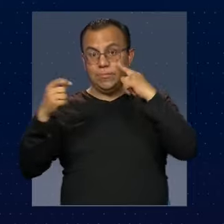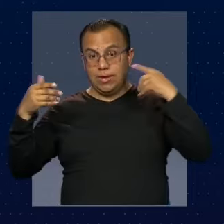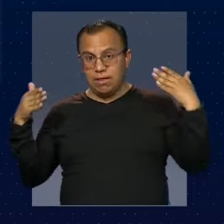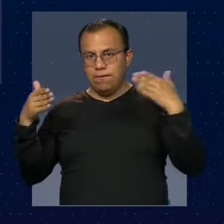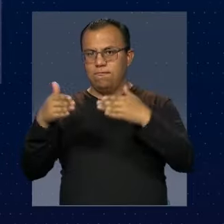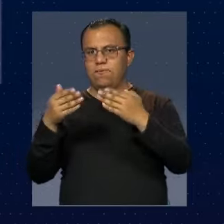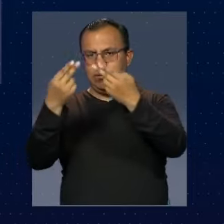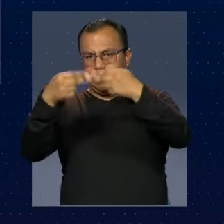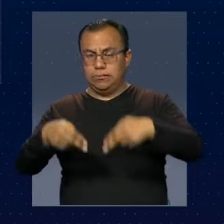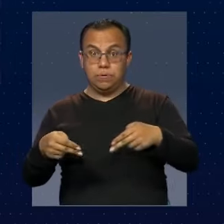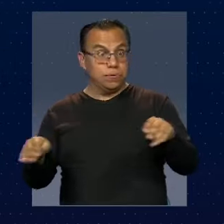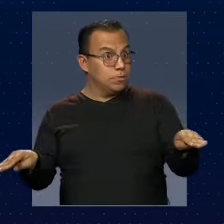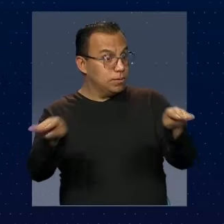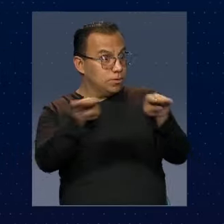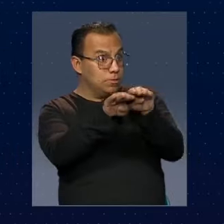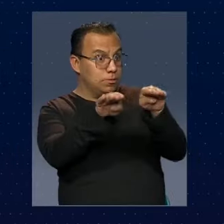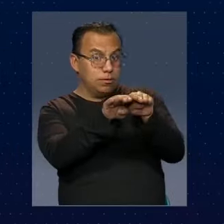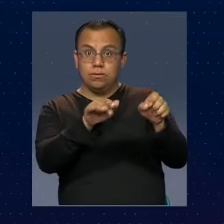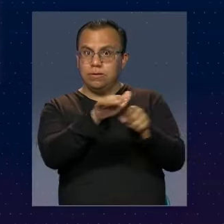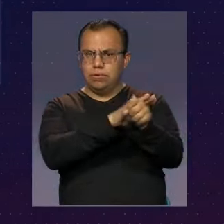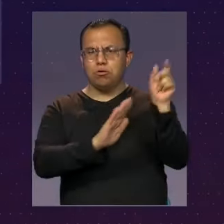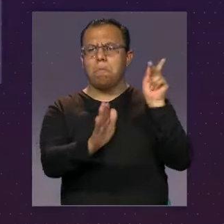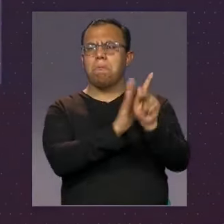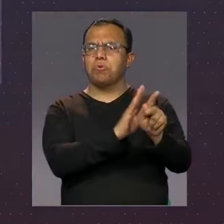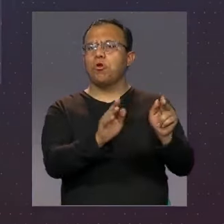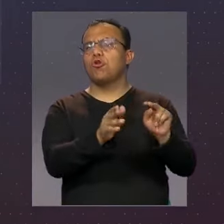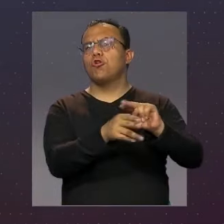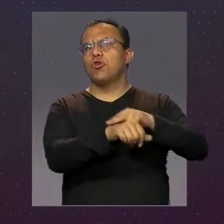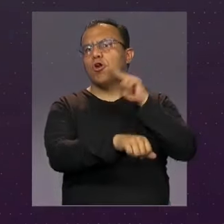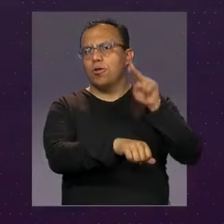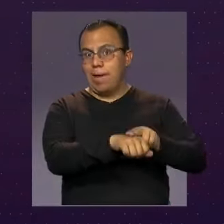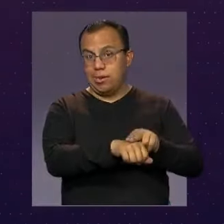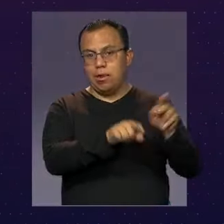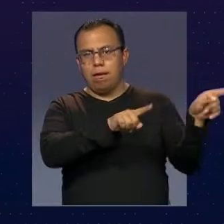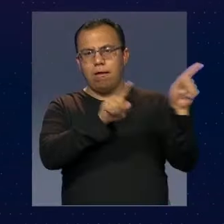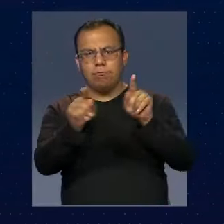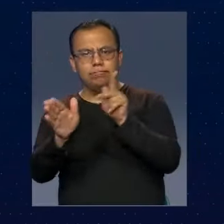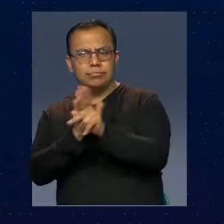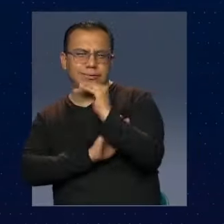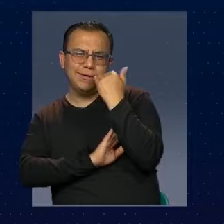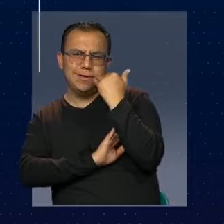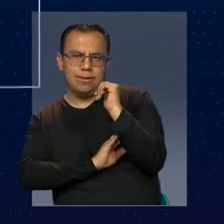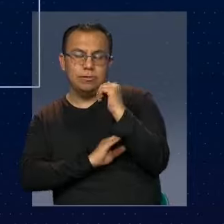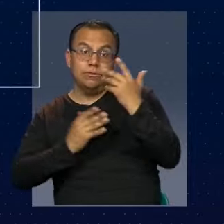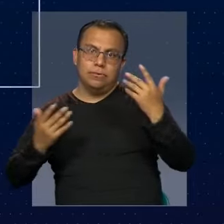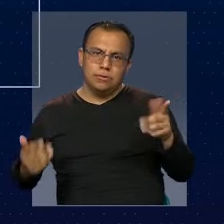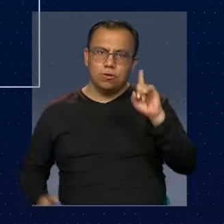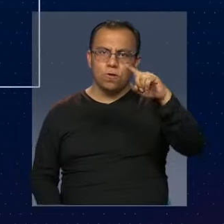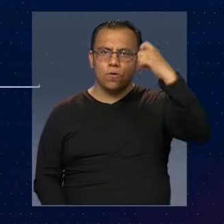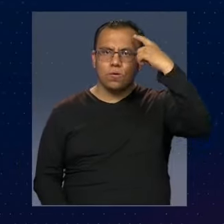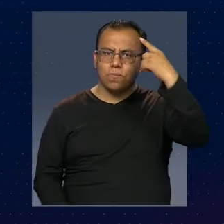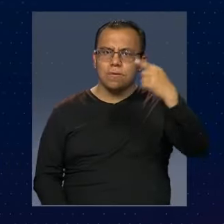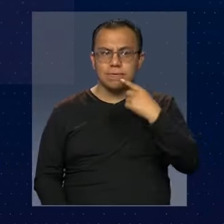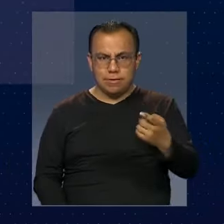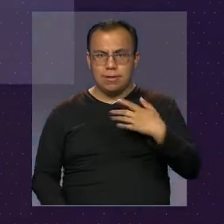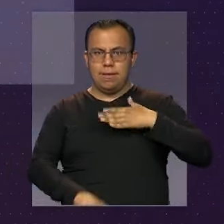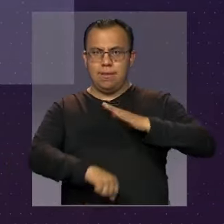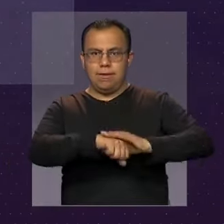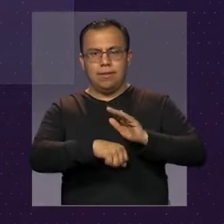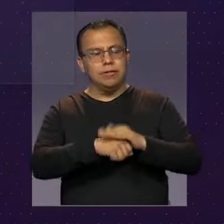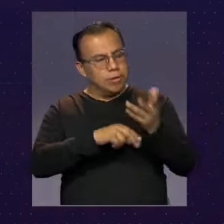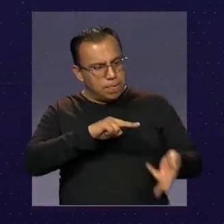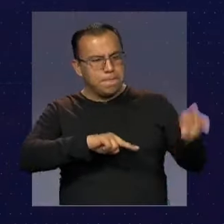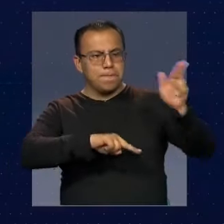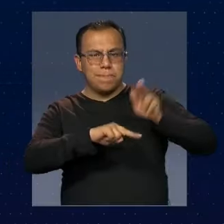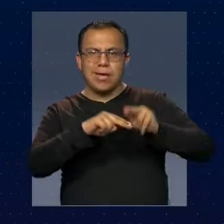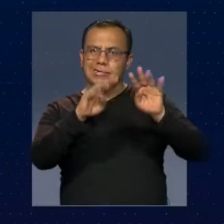de género, porque no es lo mismo un asesinato normal que un feminicidio. Entonces exigimos que el gobierno, no solamente eso, sino más arriba,